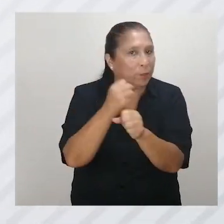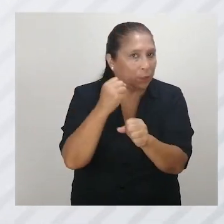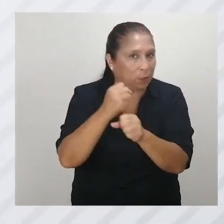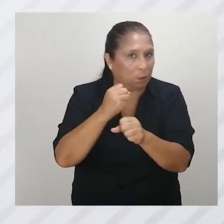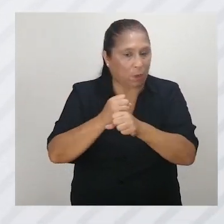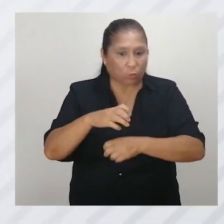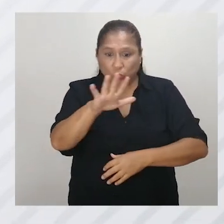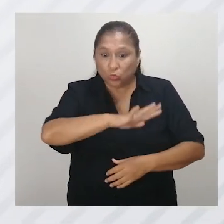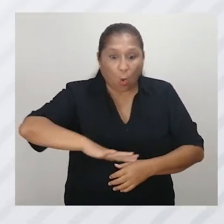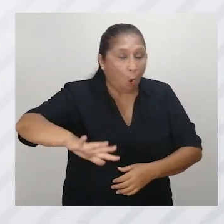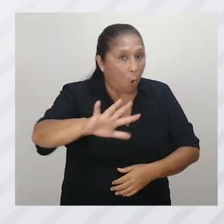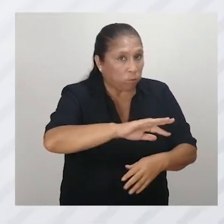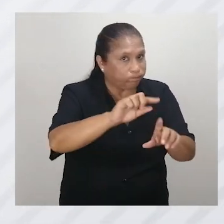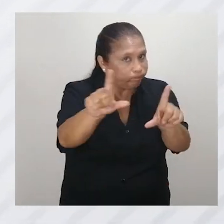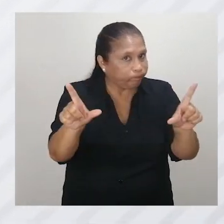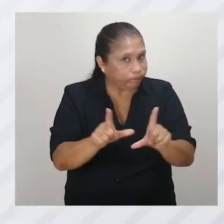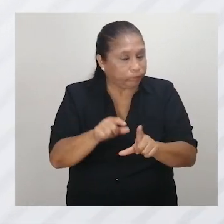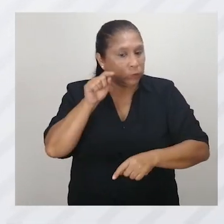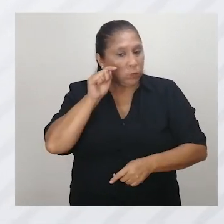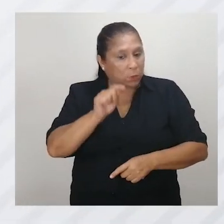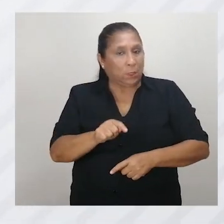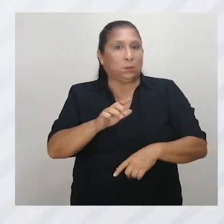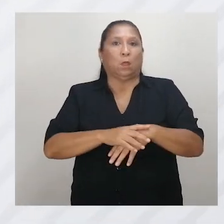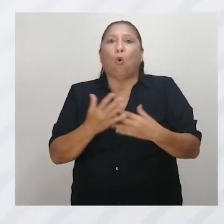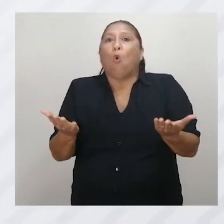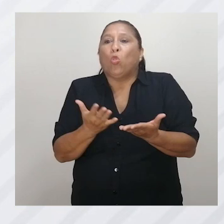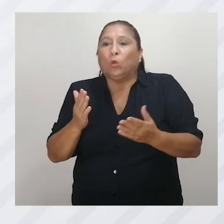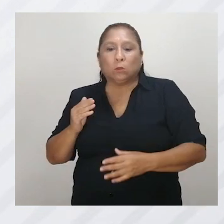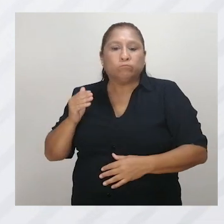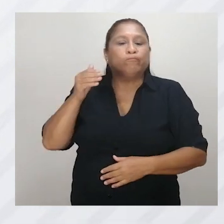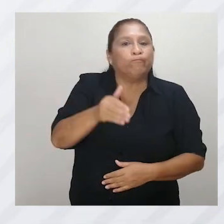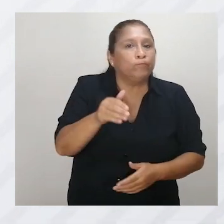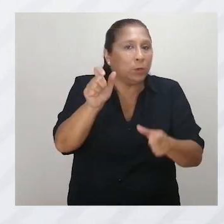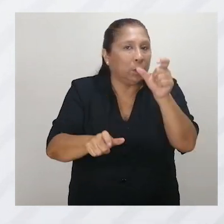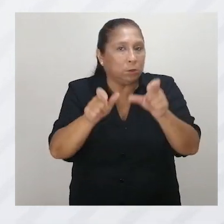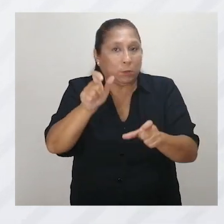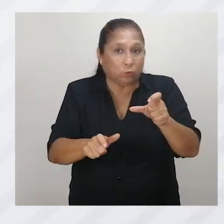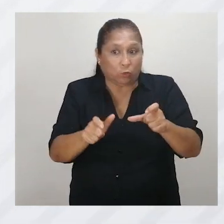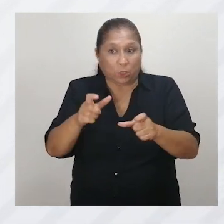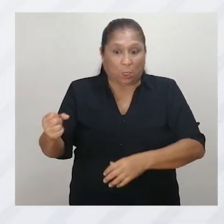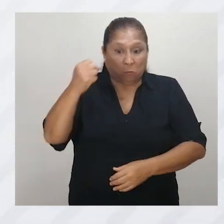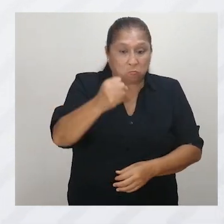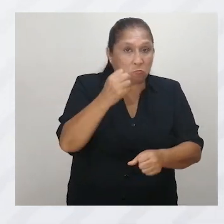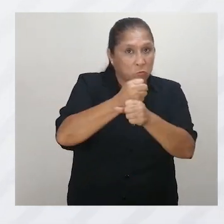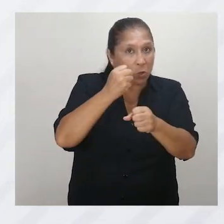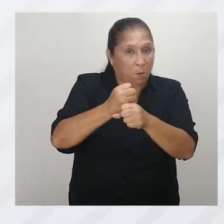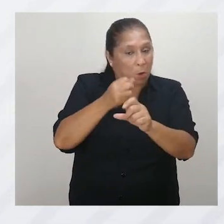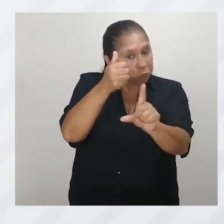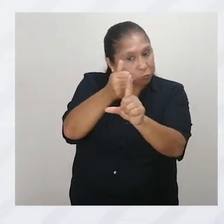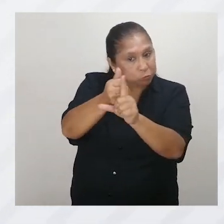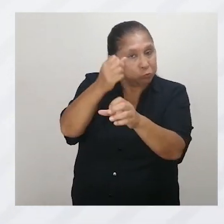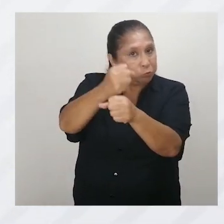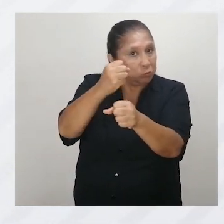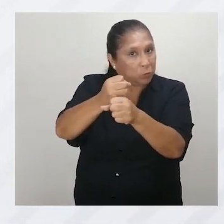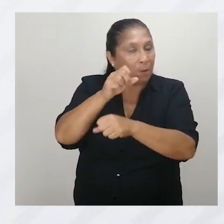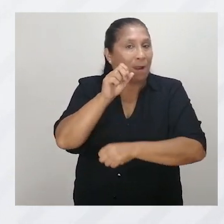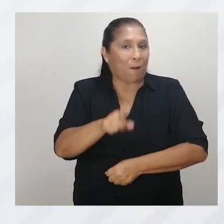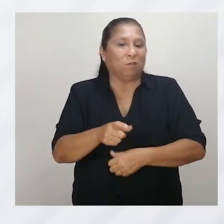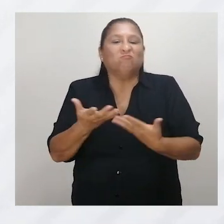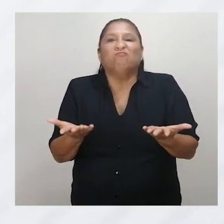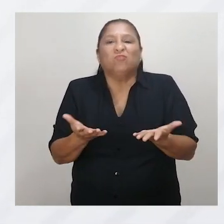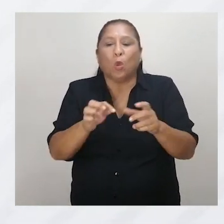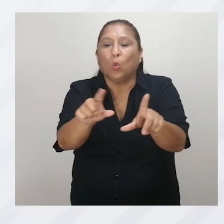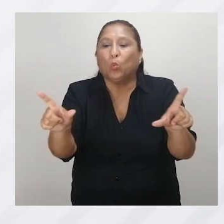de trabajo, son todos los lugares donde deben estar o a donde deben acudir las personas empleadas para realizar sus labores.